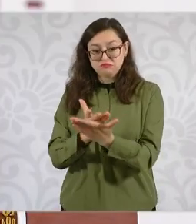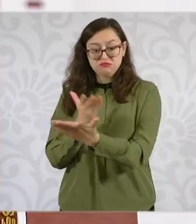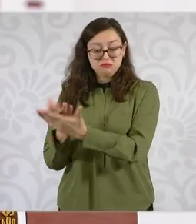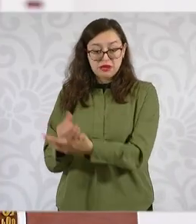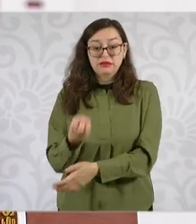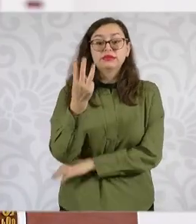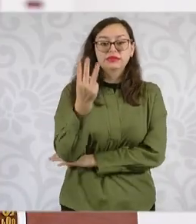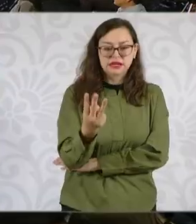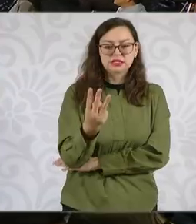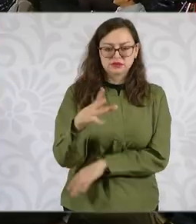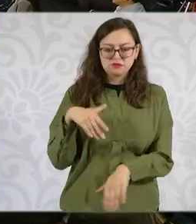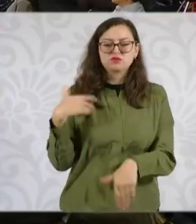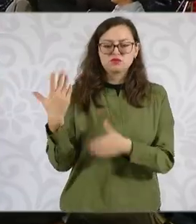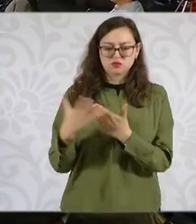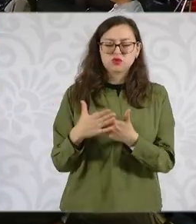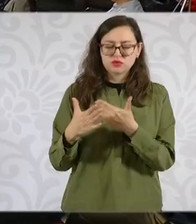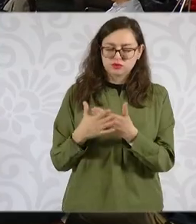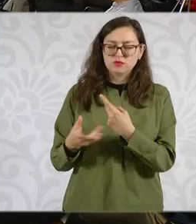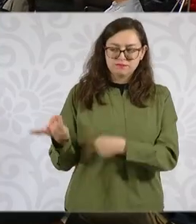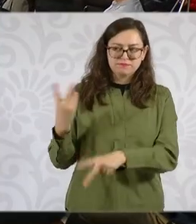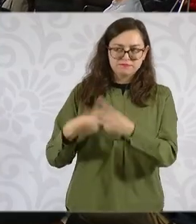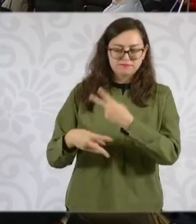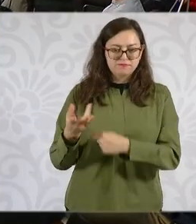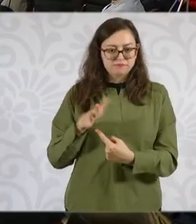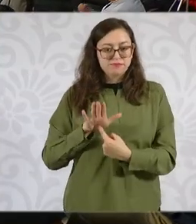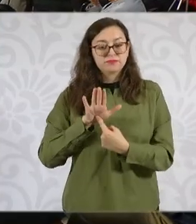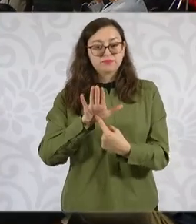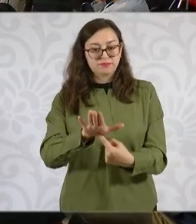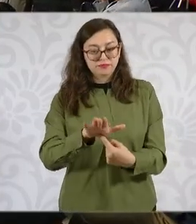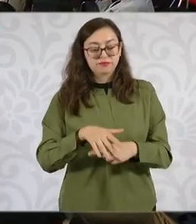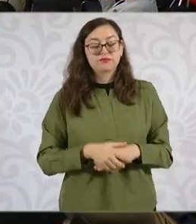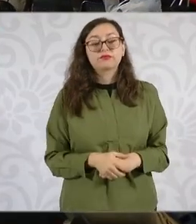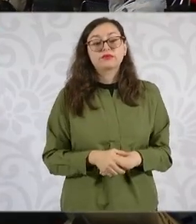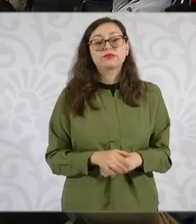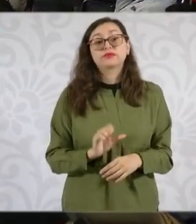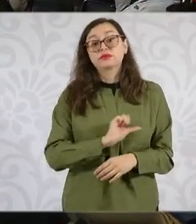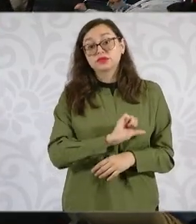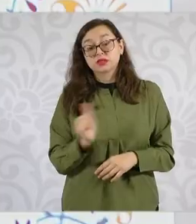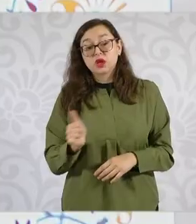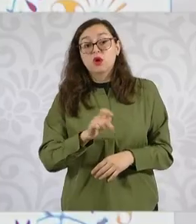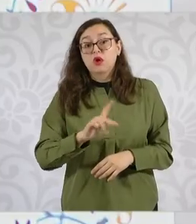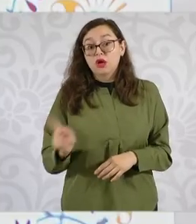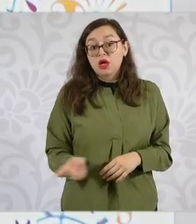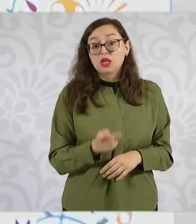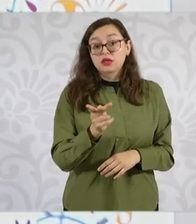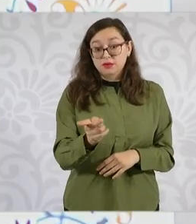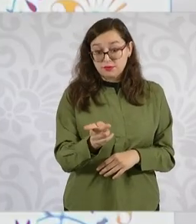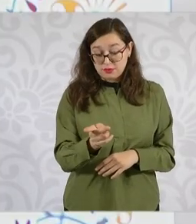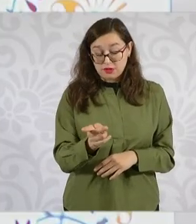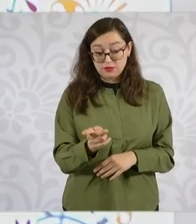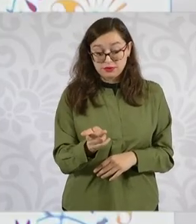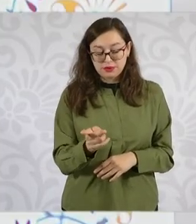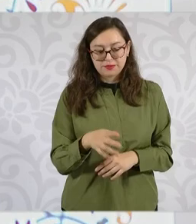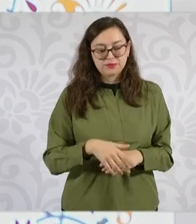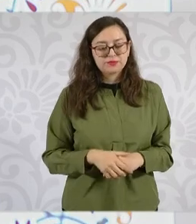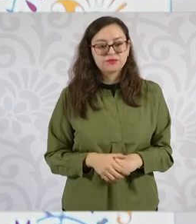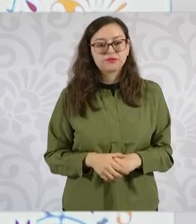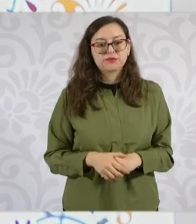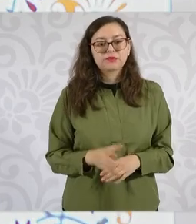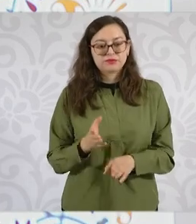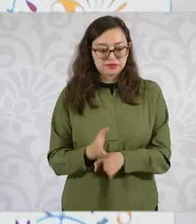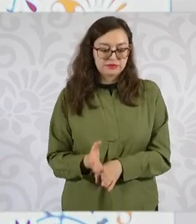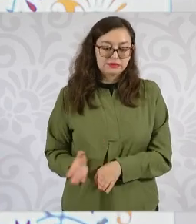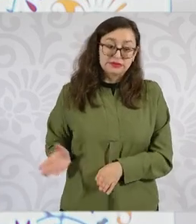presentarlo. La otra que preguntaste y es importante. Durante el periodo principalmente de